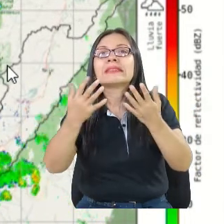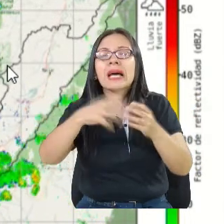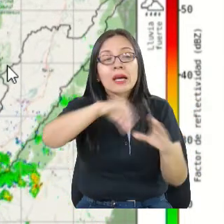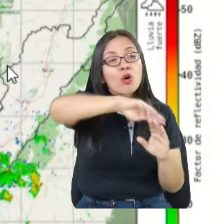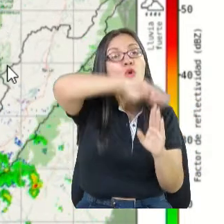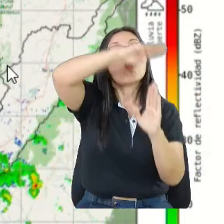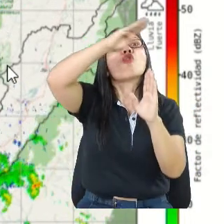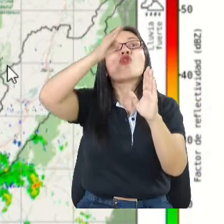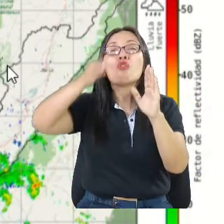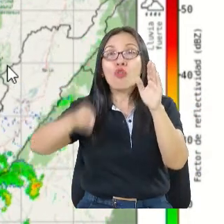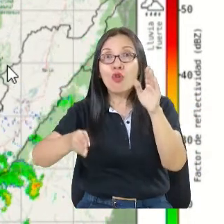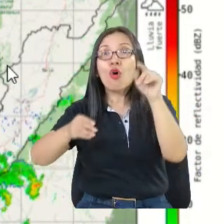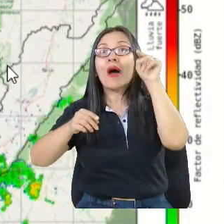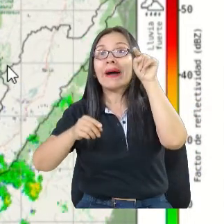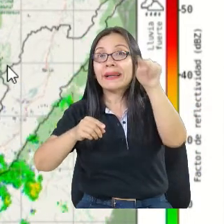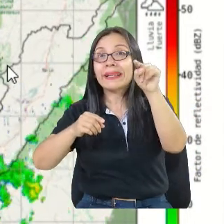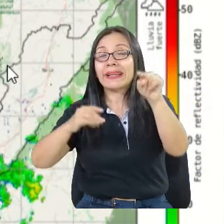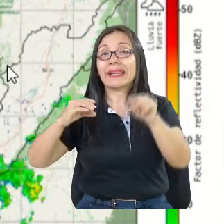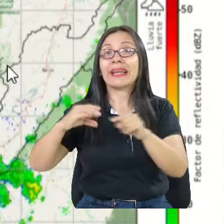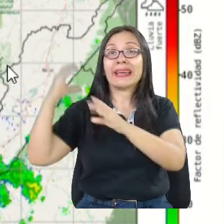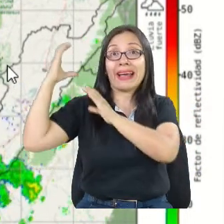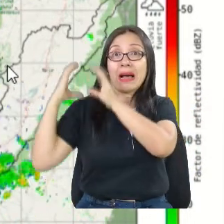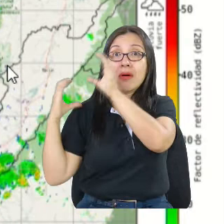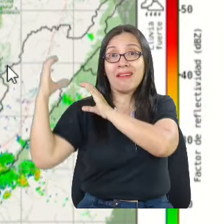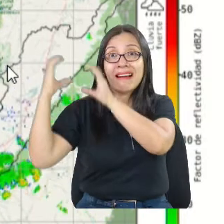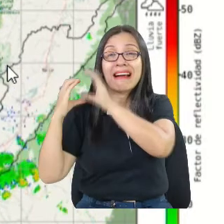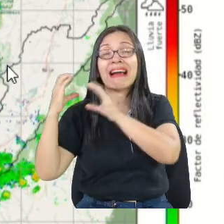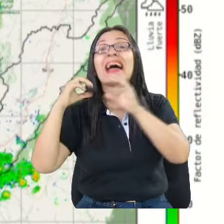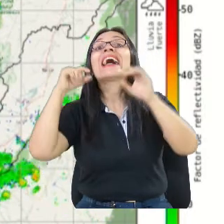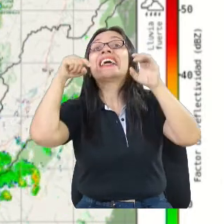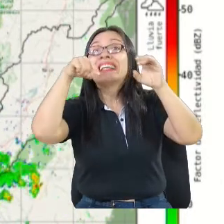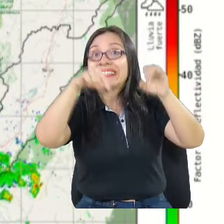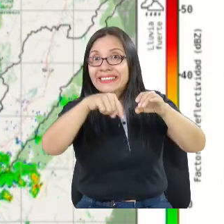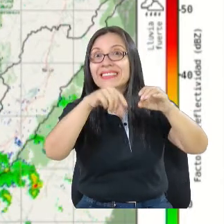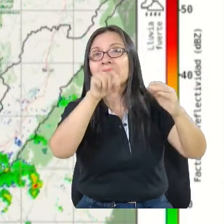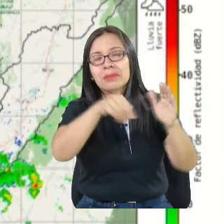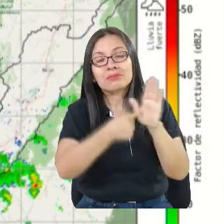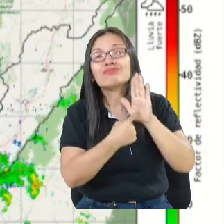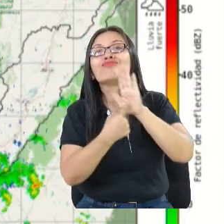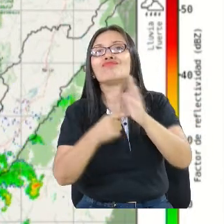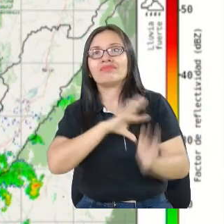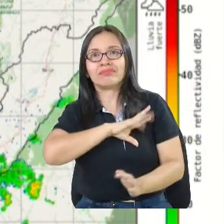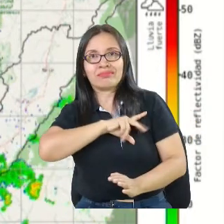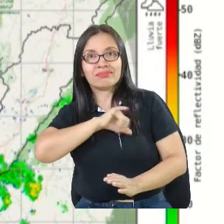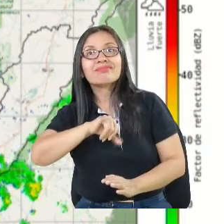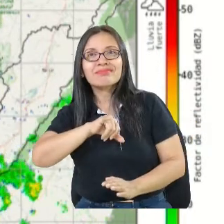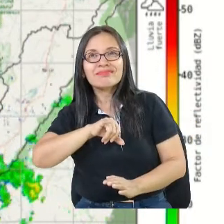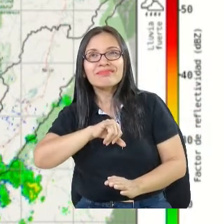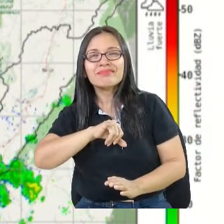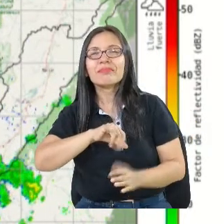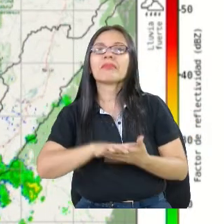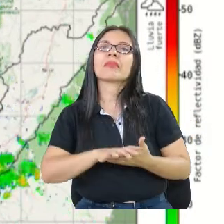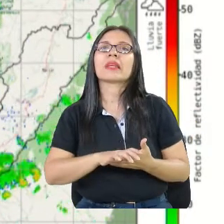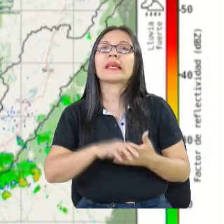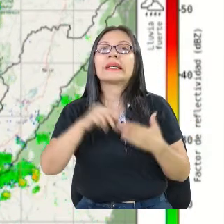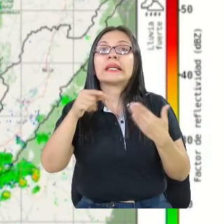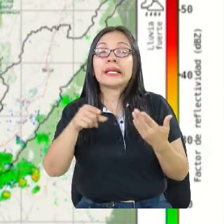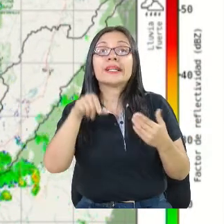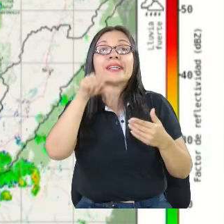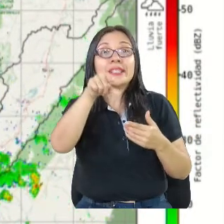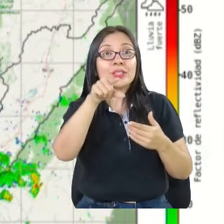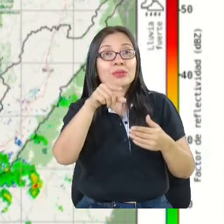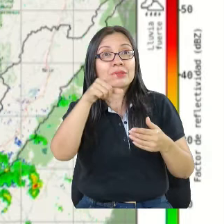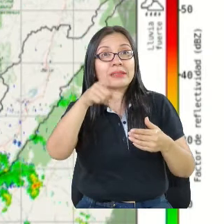nos cubre el Santiago de Cali. Y aquí podemos ver, por ejemplo, se actualiza,